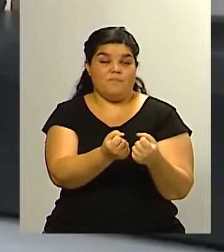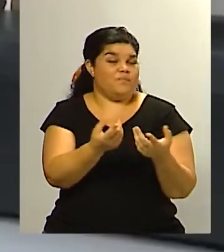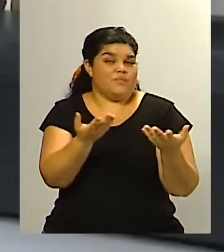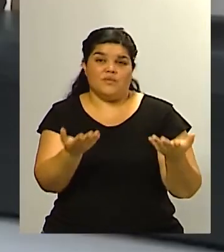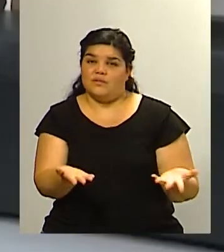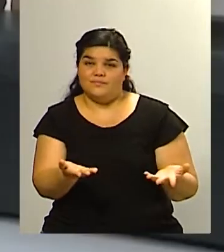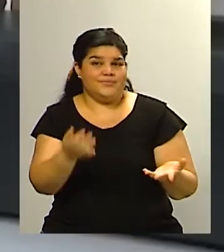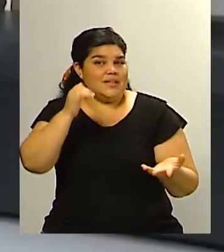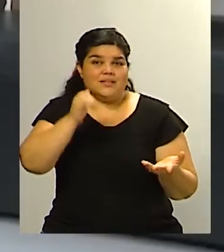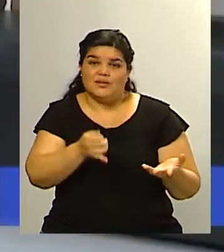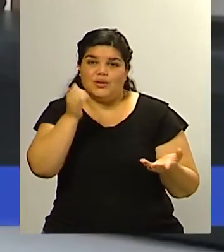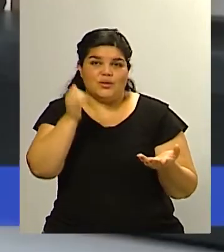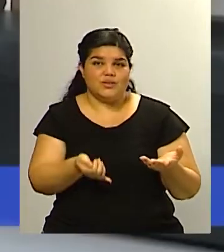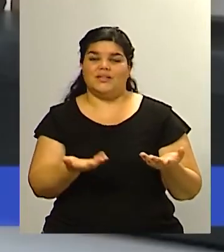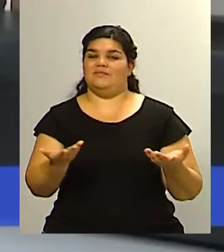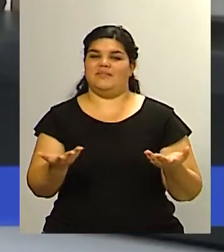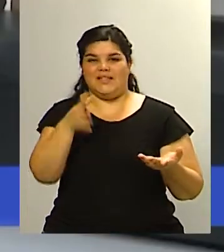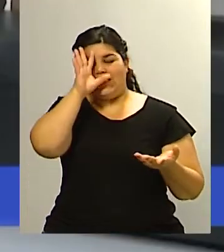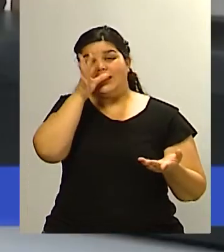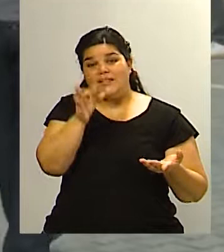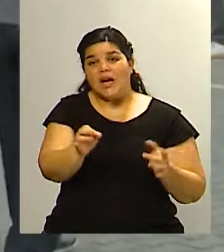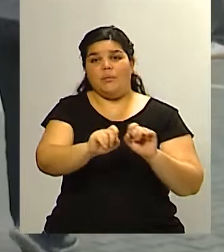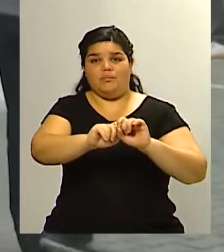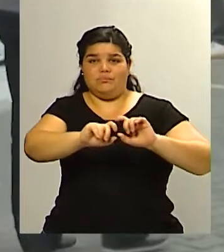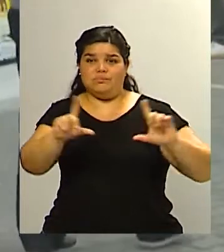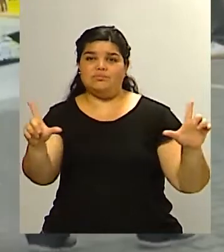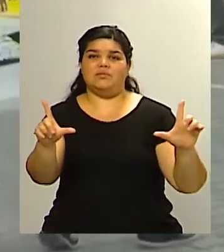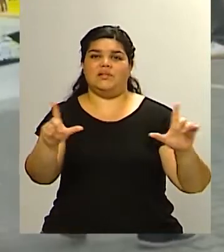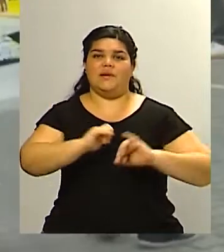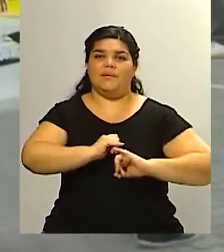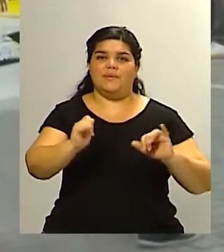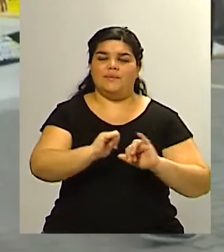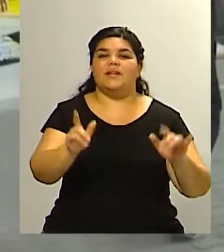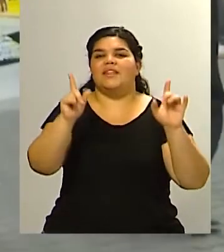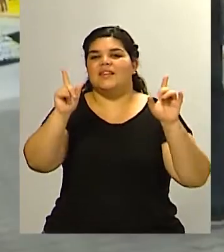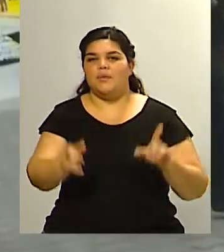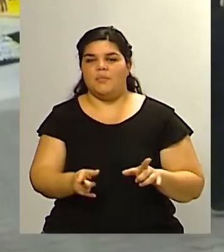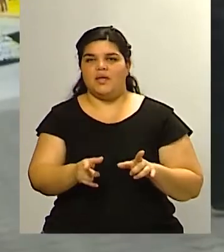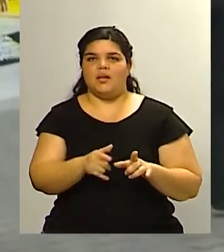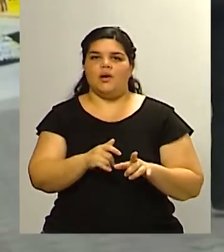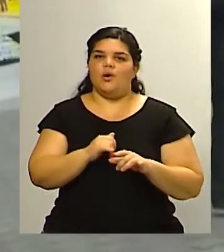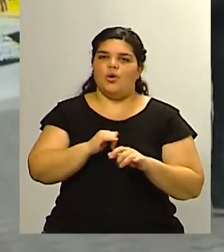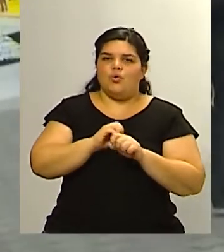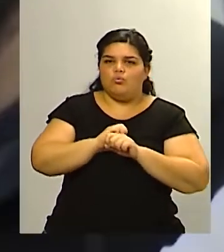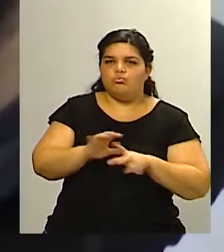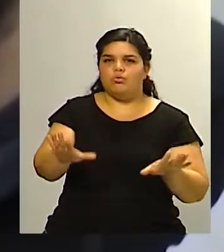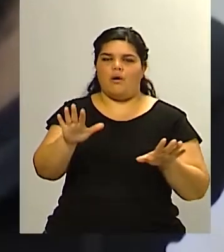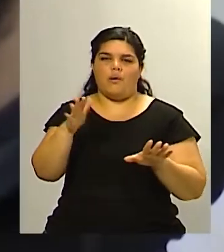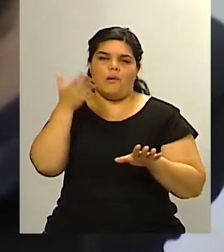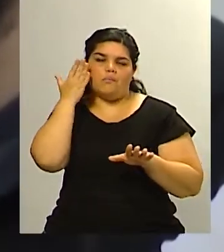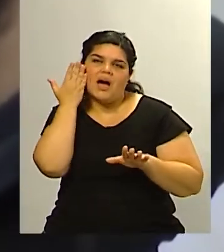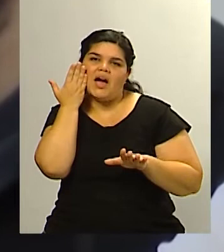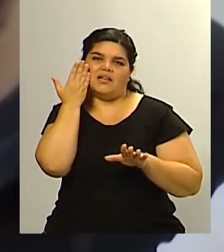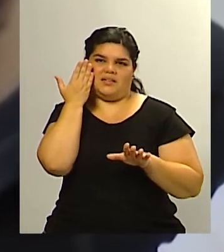que hoy hay una enorme cantidad de fake news que no necesariamente tenemos que validarlas como verdaderas para